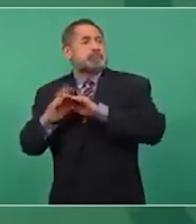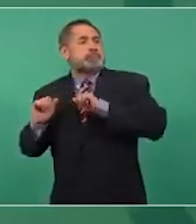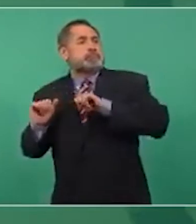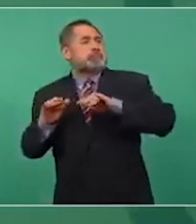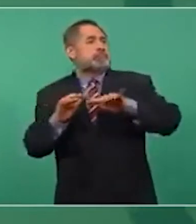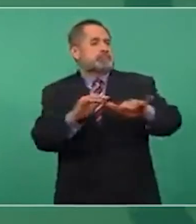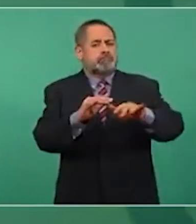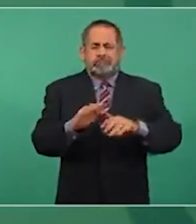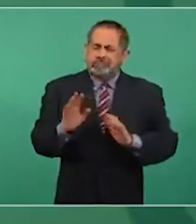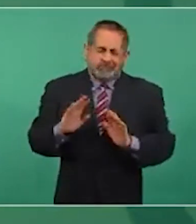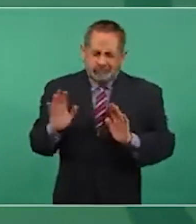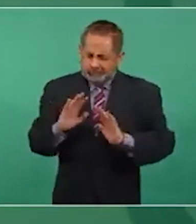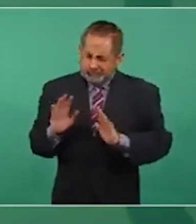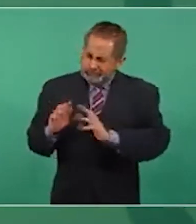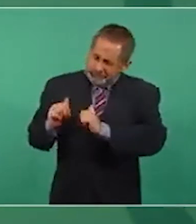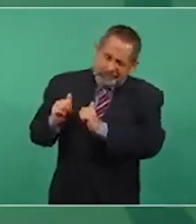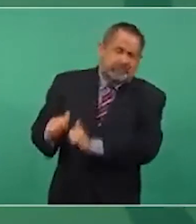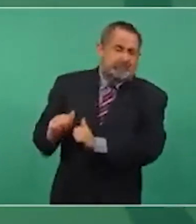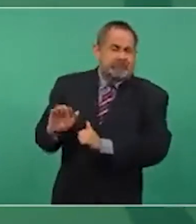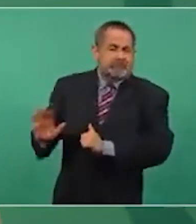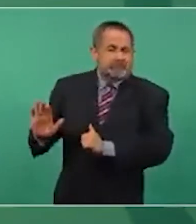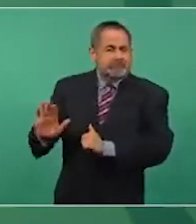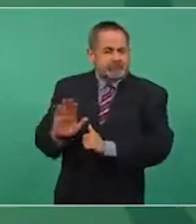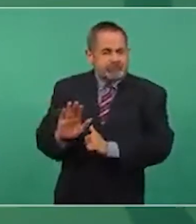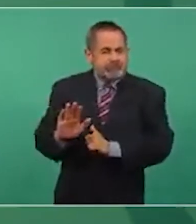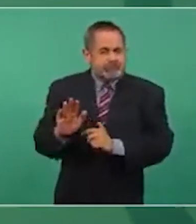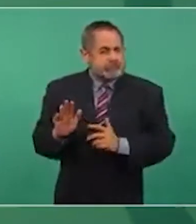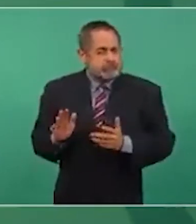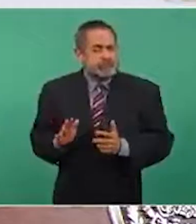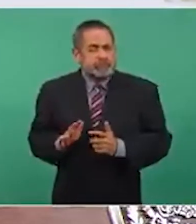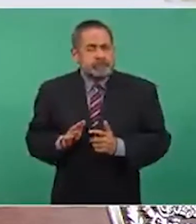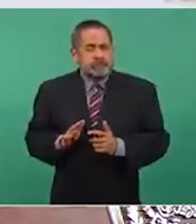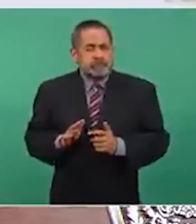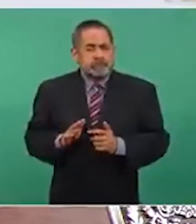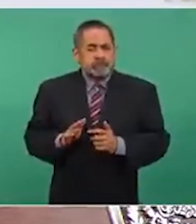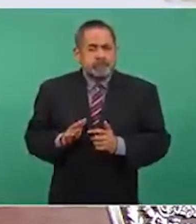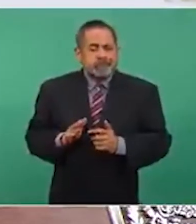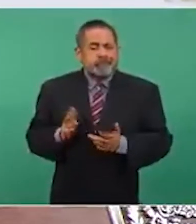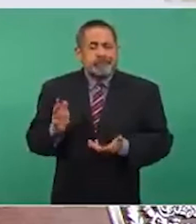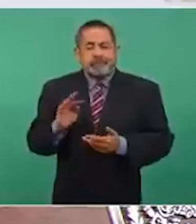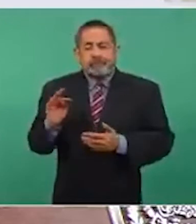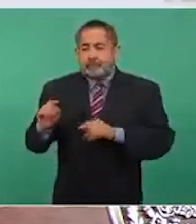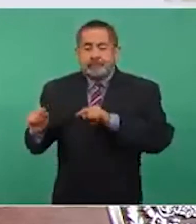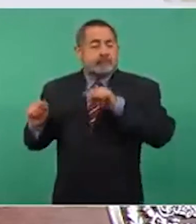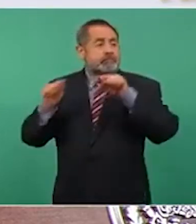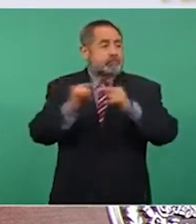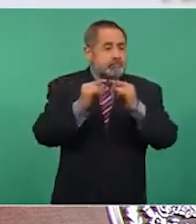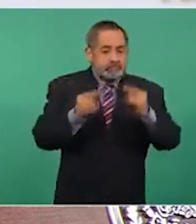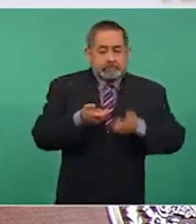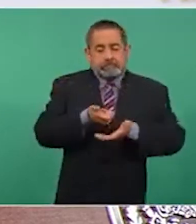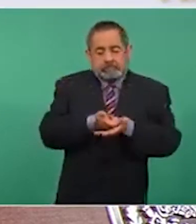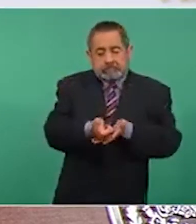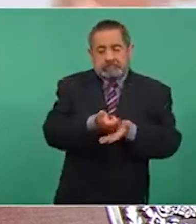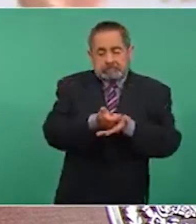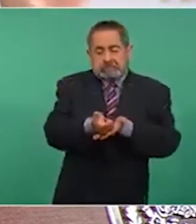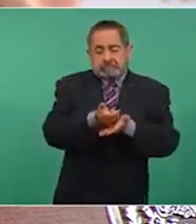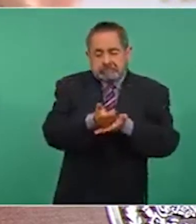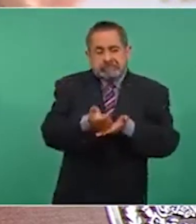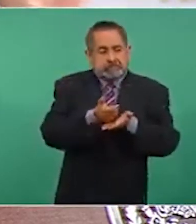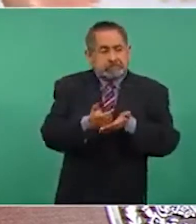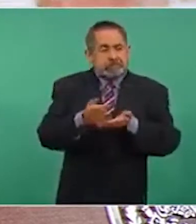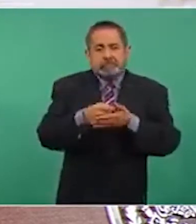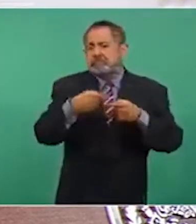porque si no, continuamos con lo mismo, es